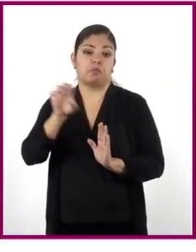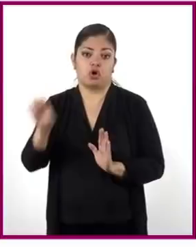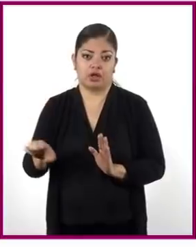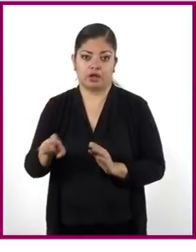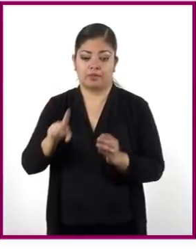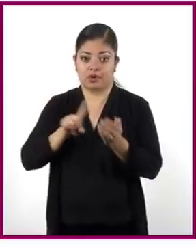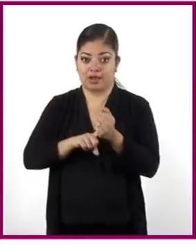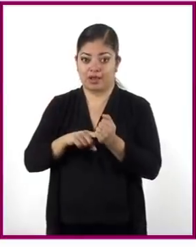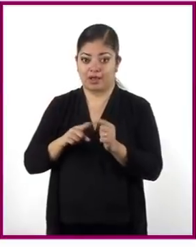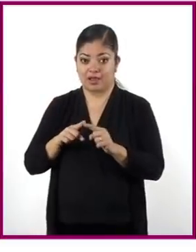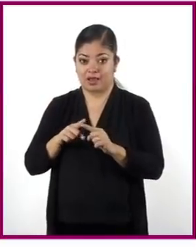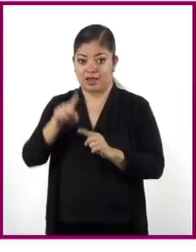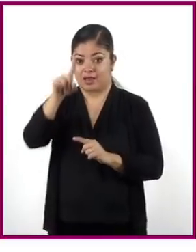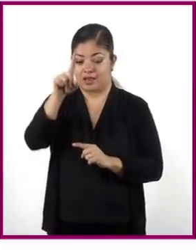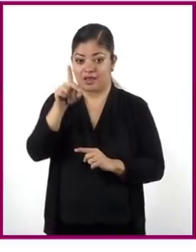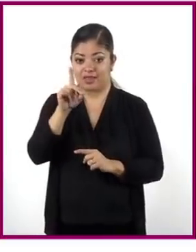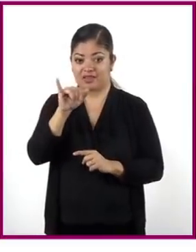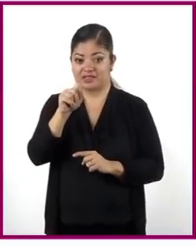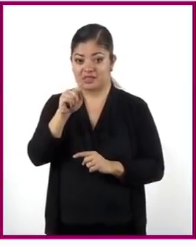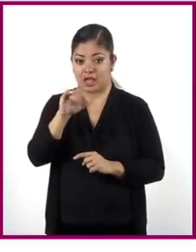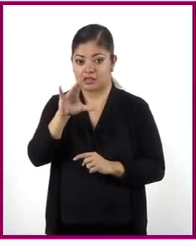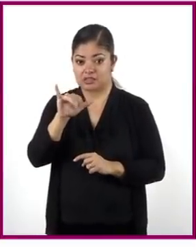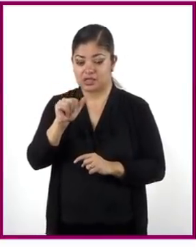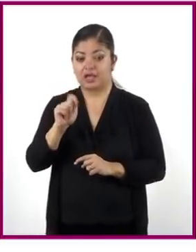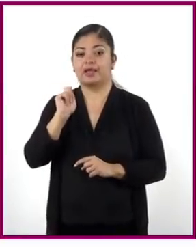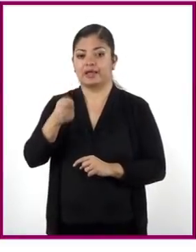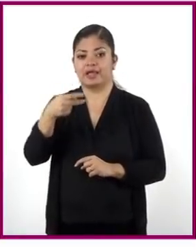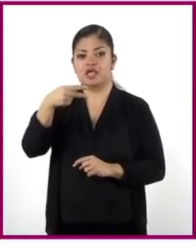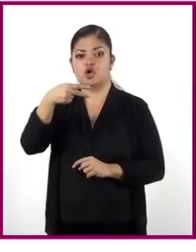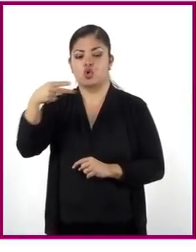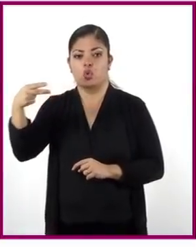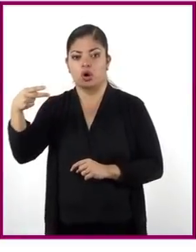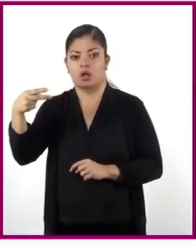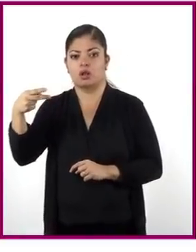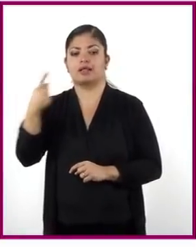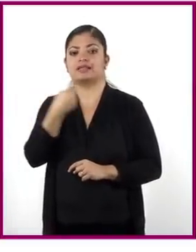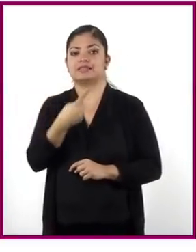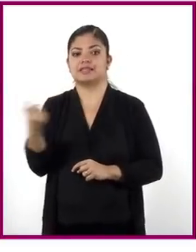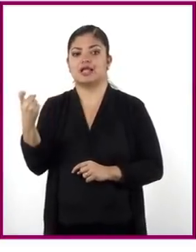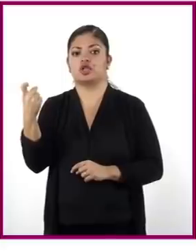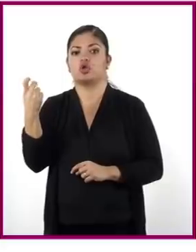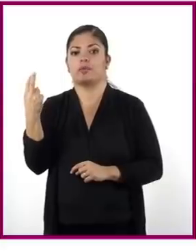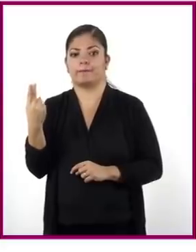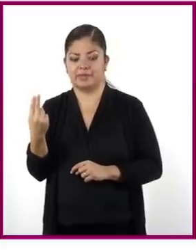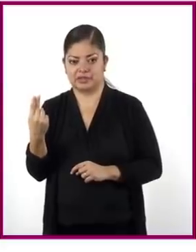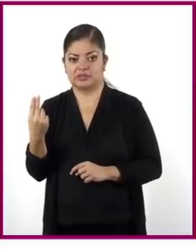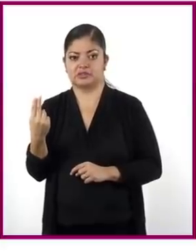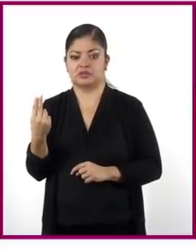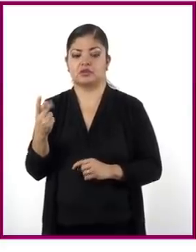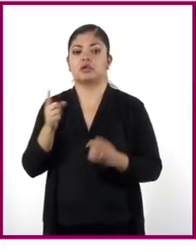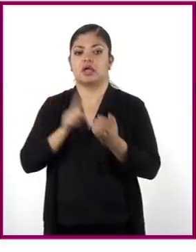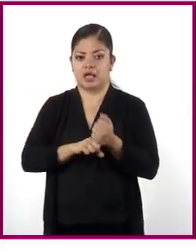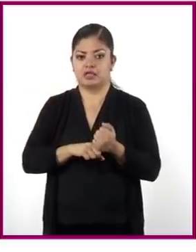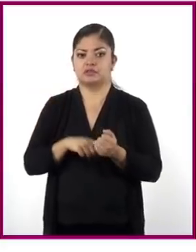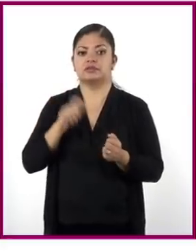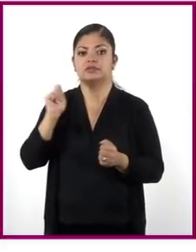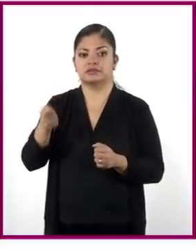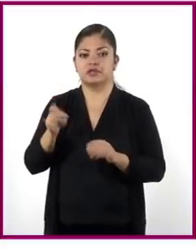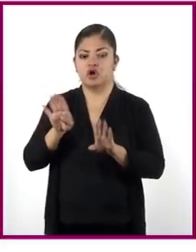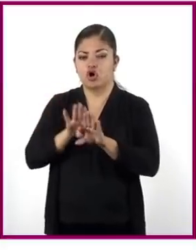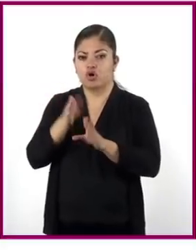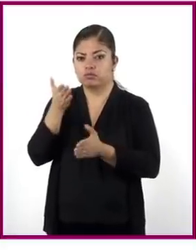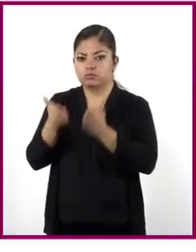la distancia entre el tiempo es igual a 125. Es decir, nuestra constante de